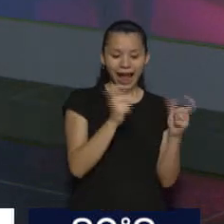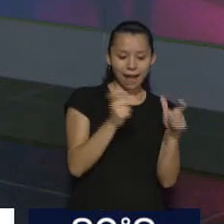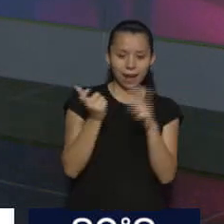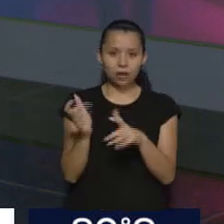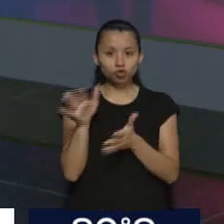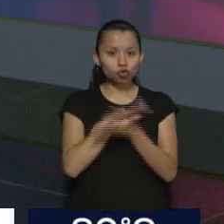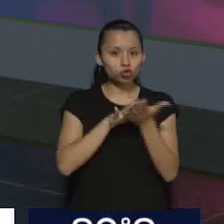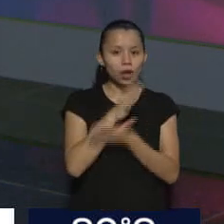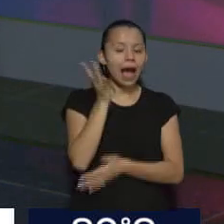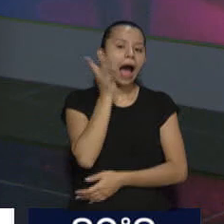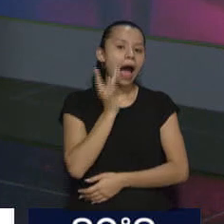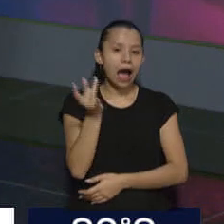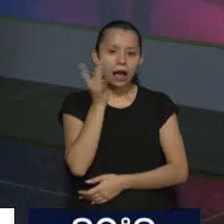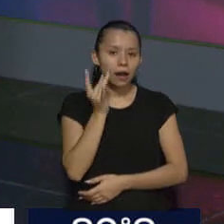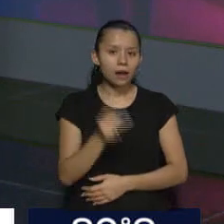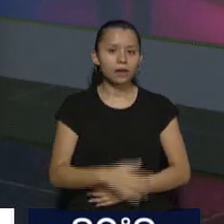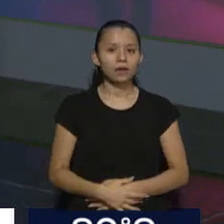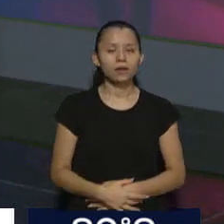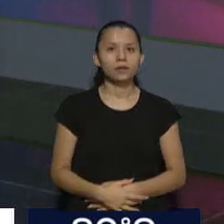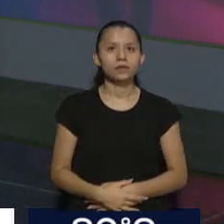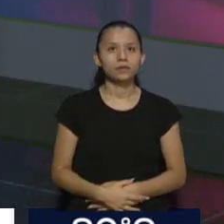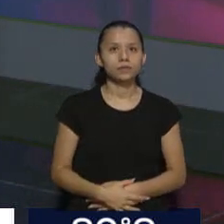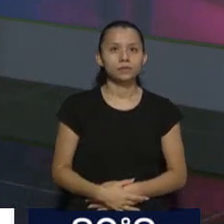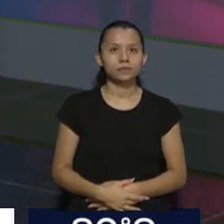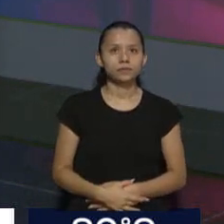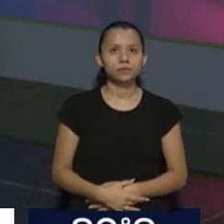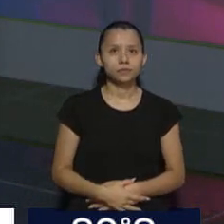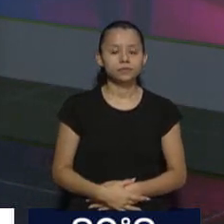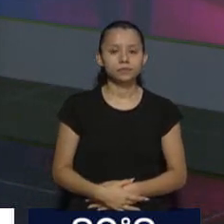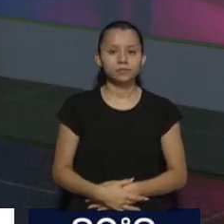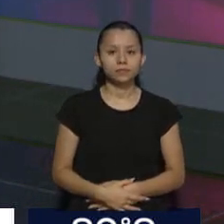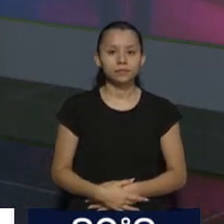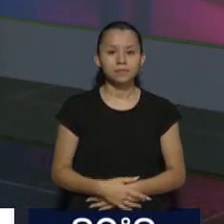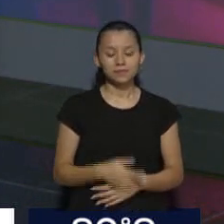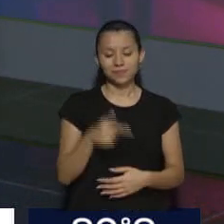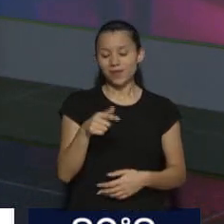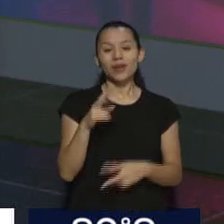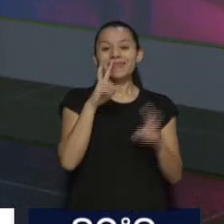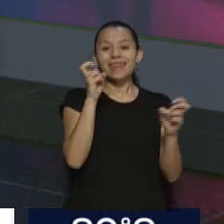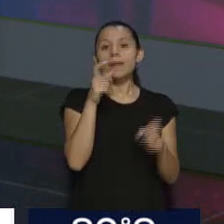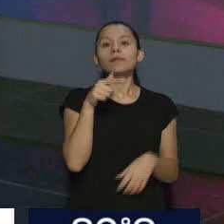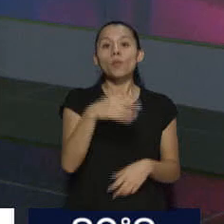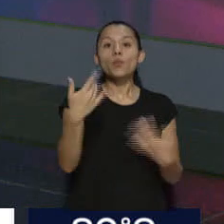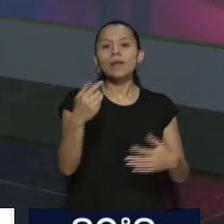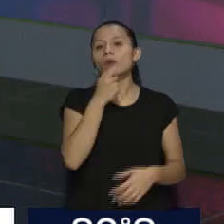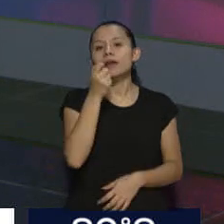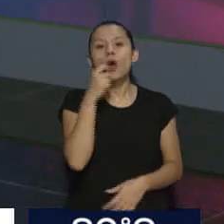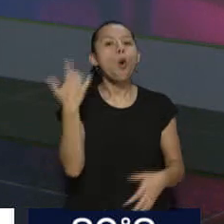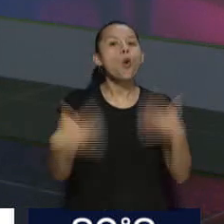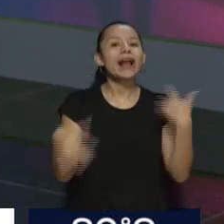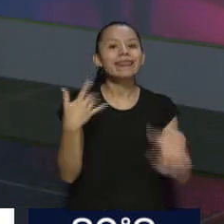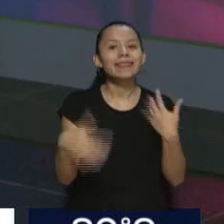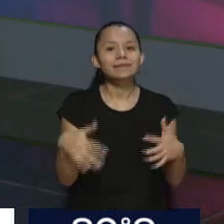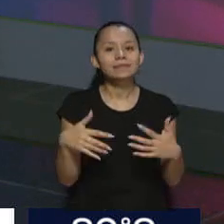si entendía que era especializada e idónea en el caso, era si entendía que había una urgencia. Si había una urgencia, si estaban